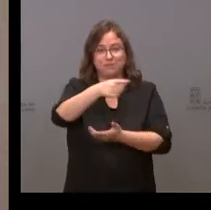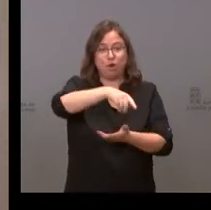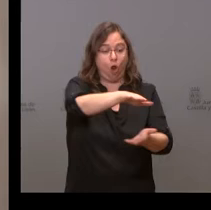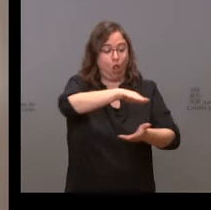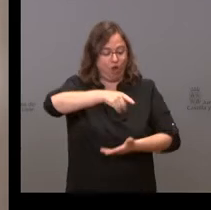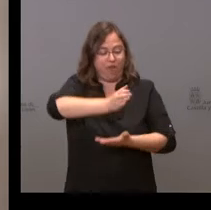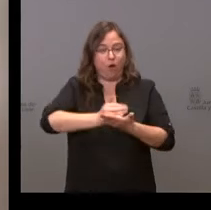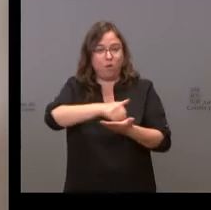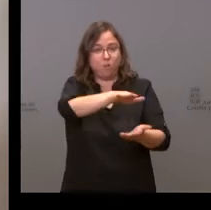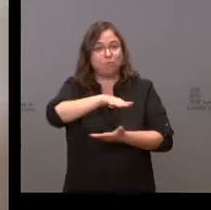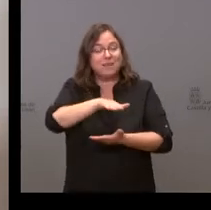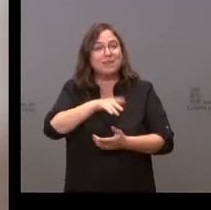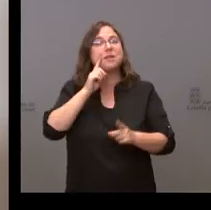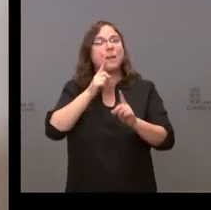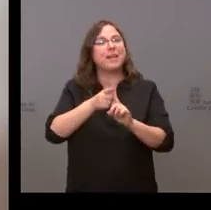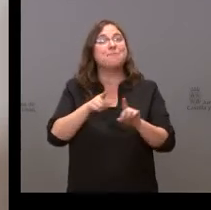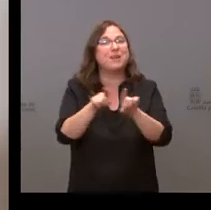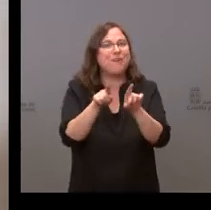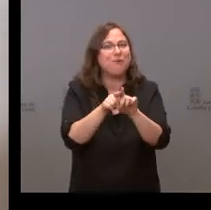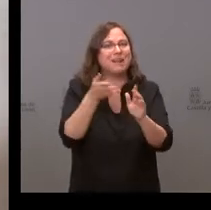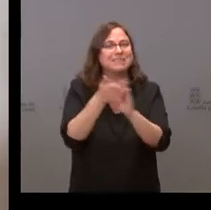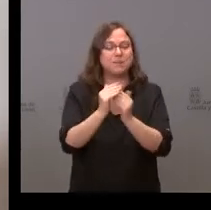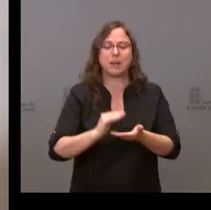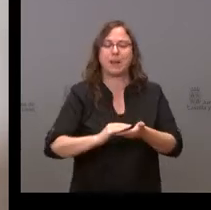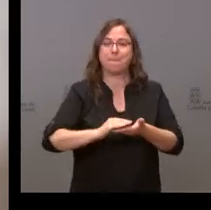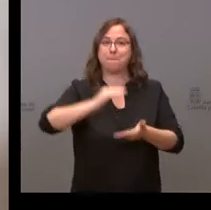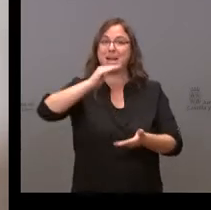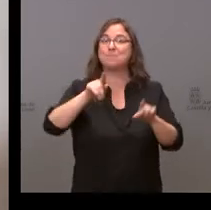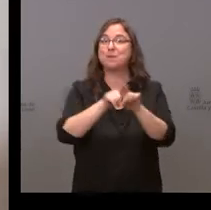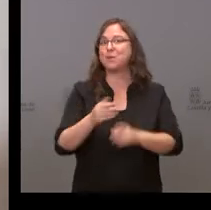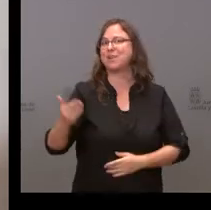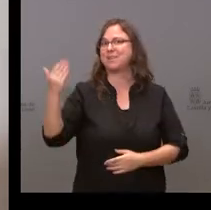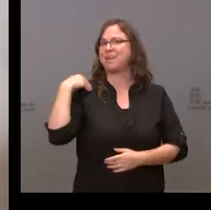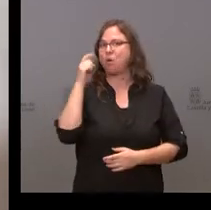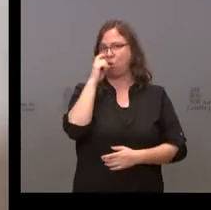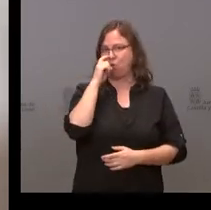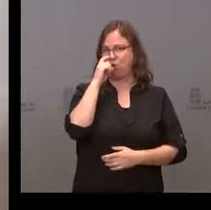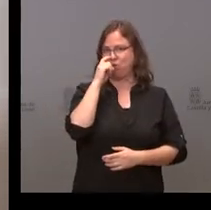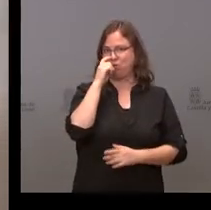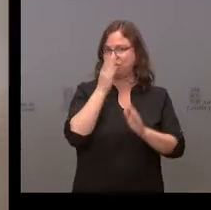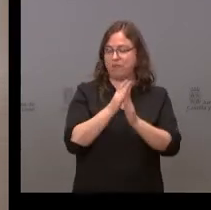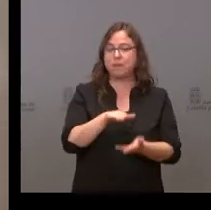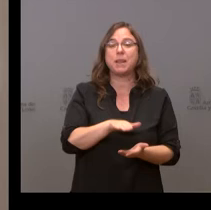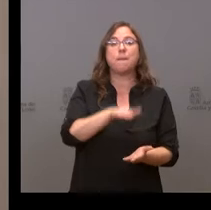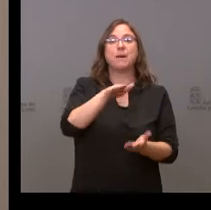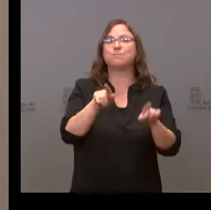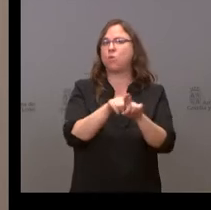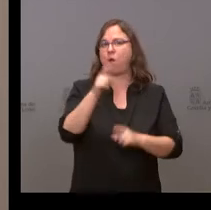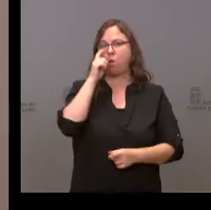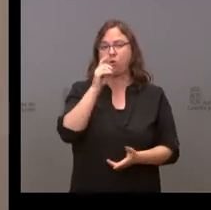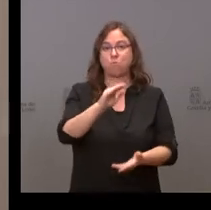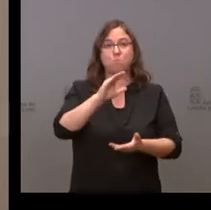mantener, para recuperar el nivel que habíamos tenido en el mes de junio. Lo que queremos es que